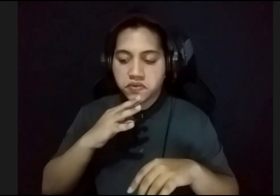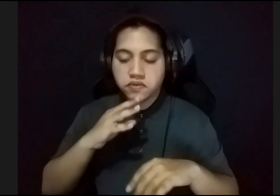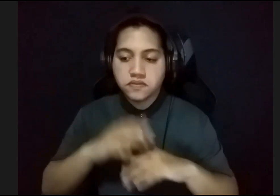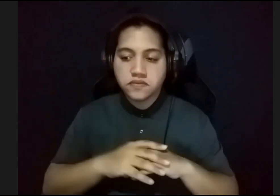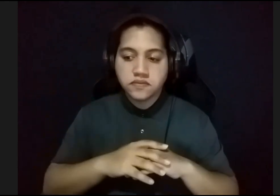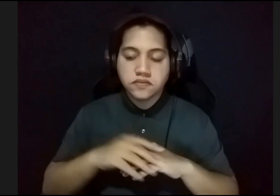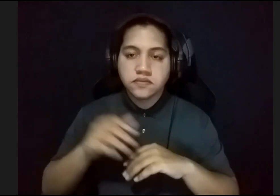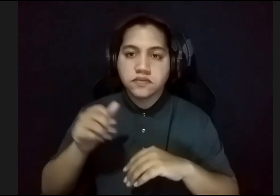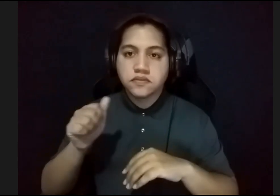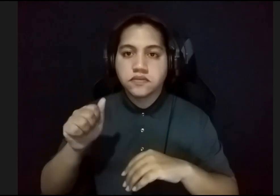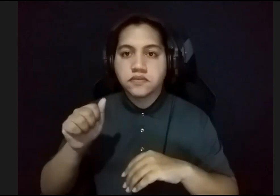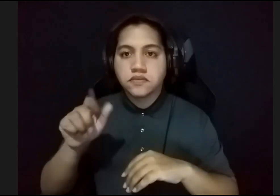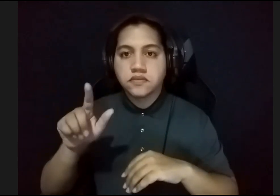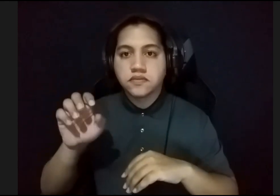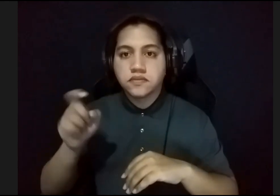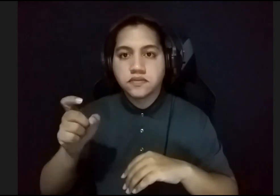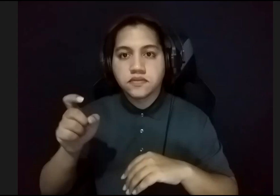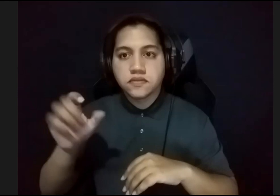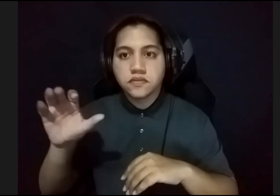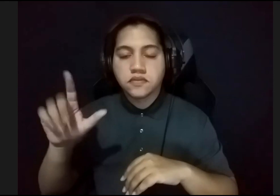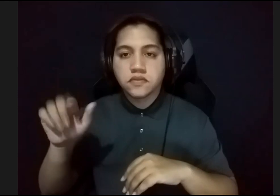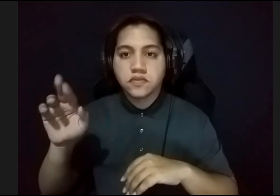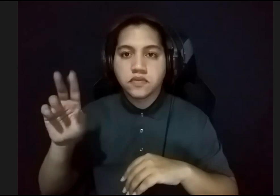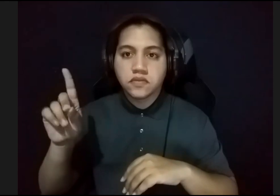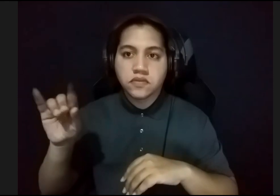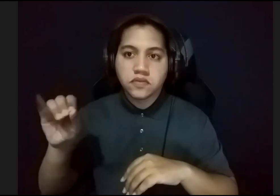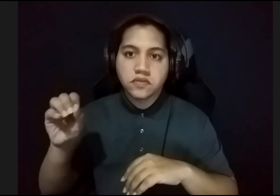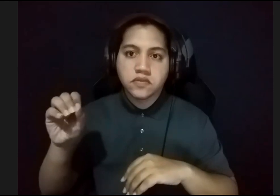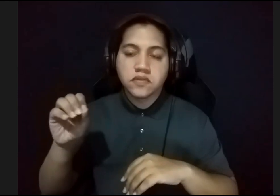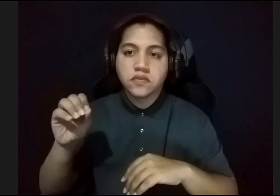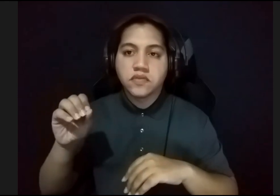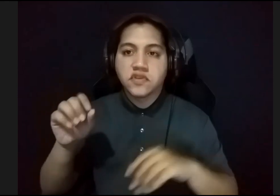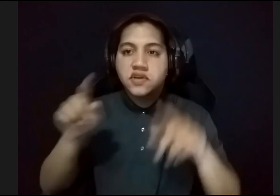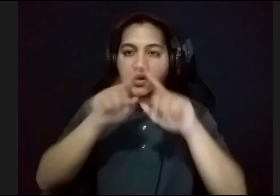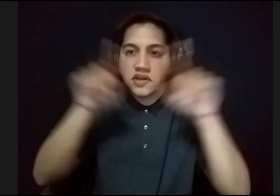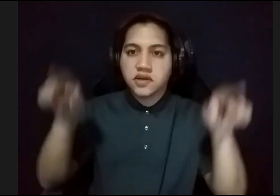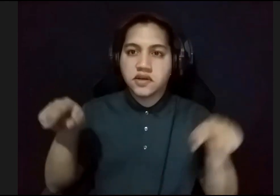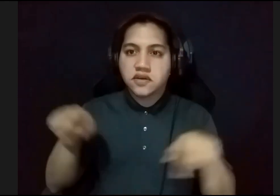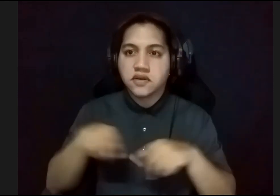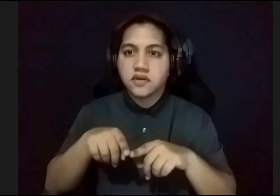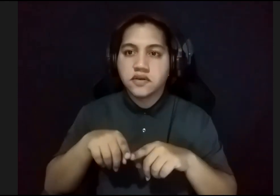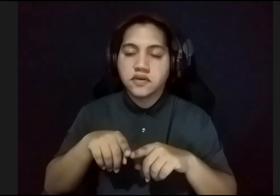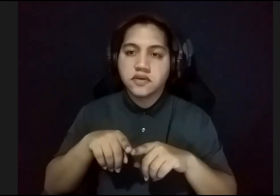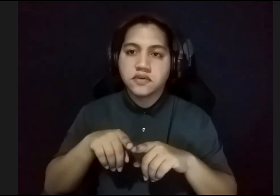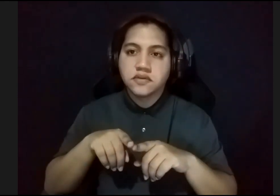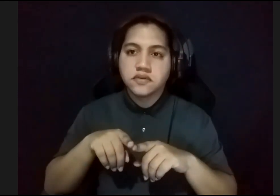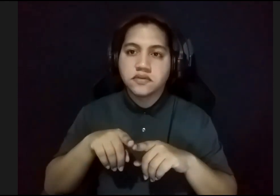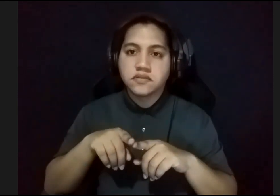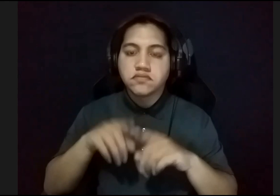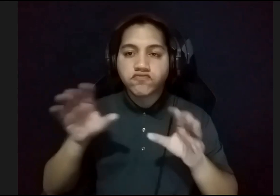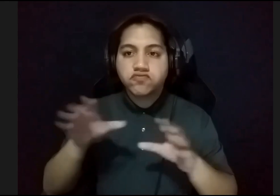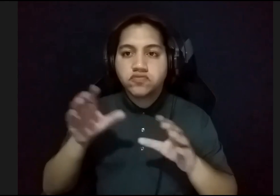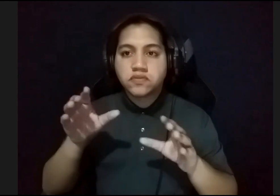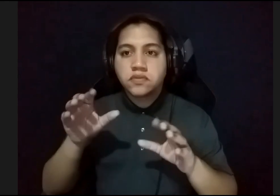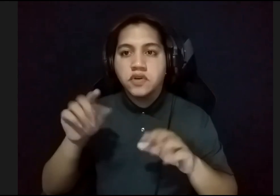Alex Claudio utiliza la palabra carteles, no sé si se refiere a qué carteles realizó tu fin.